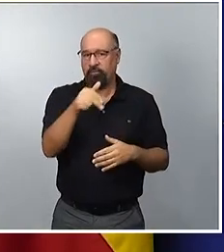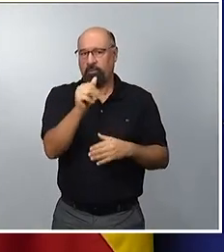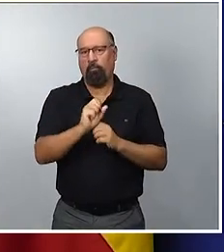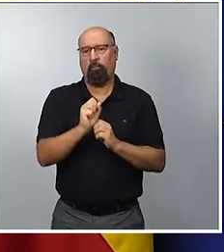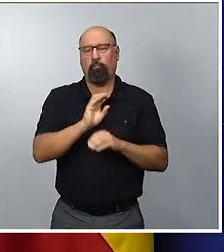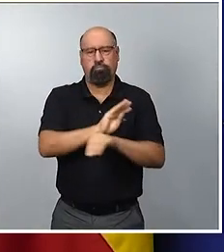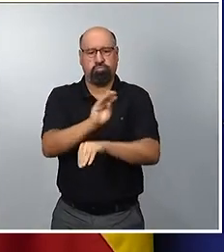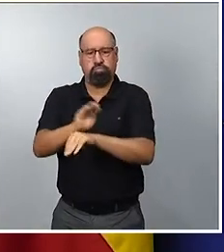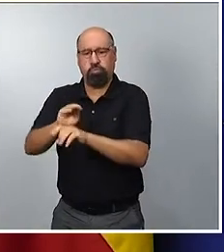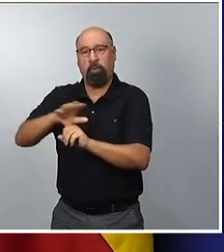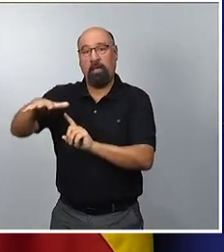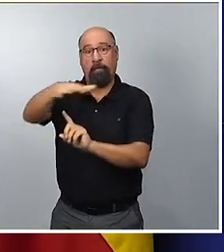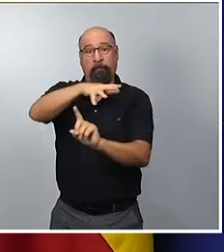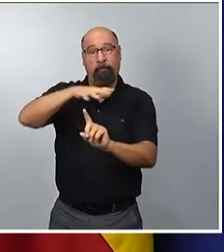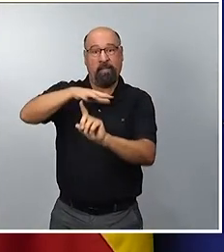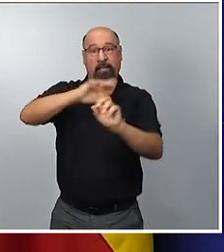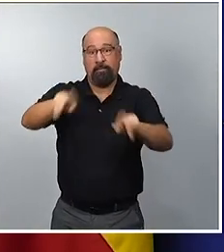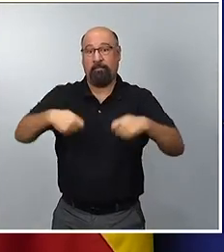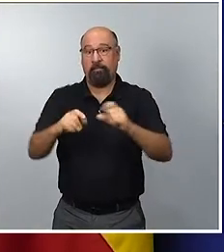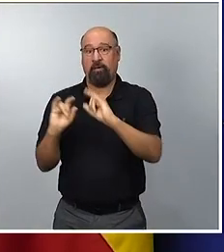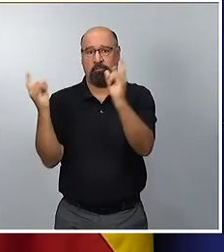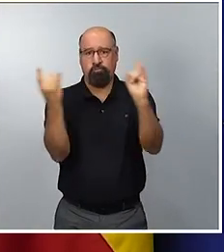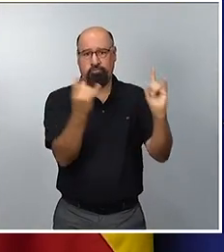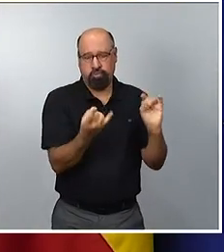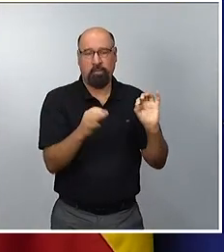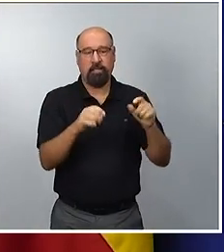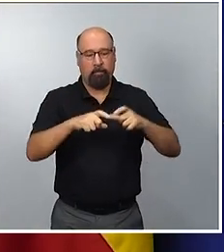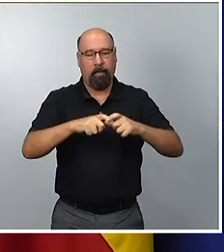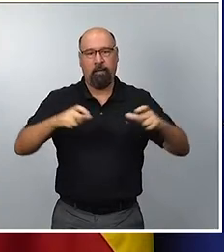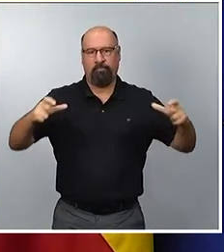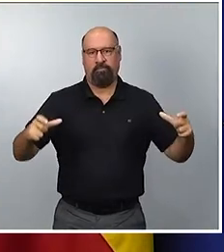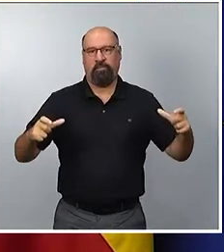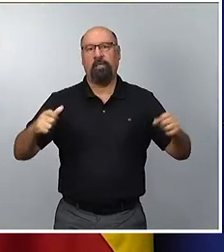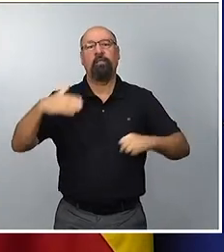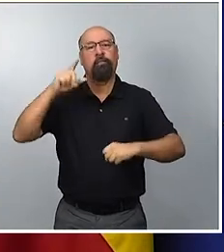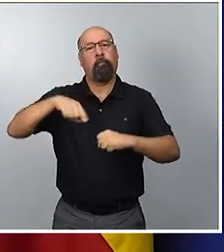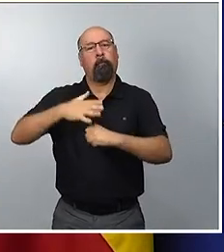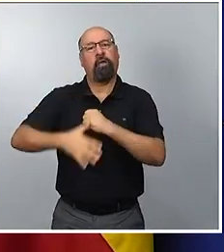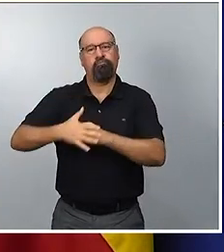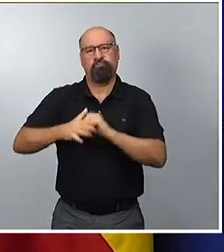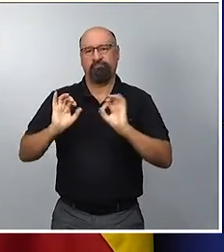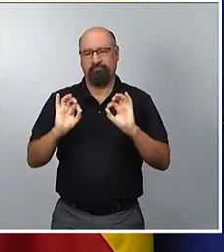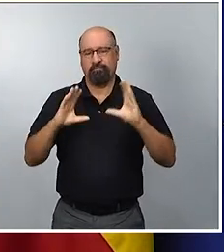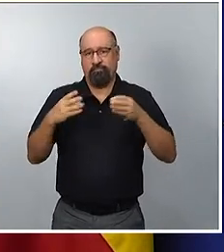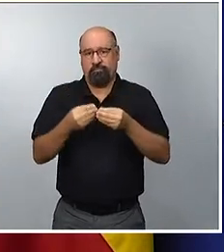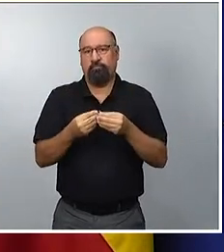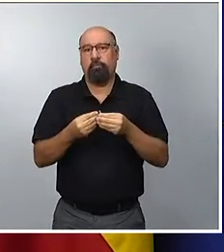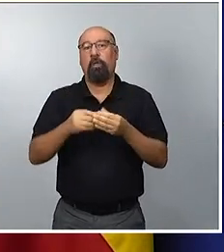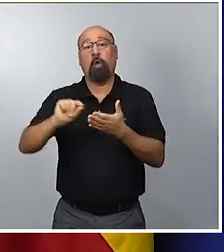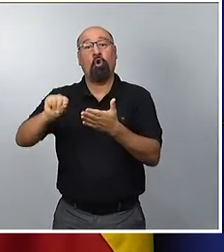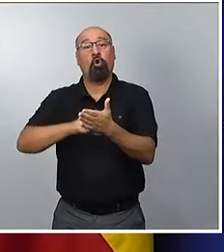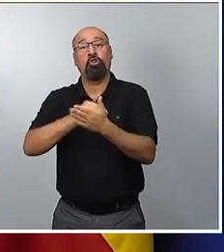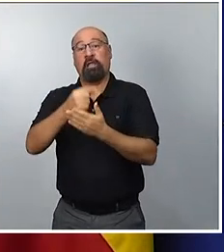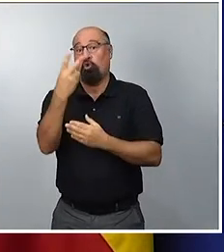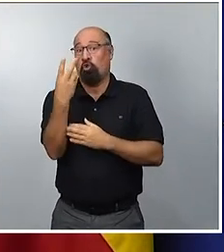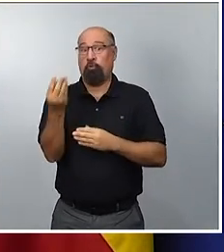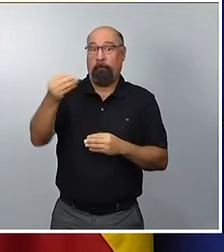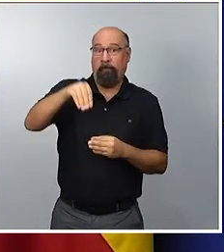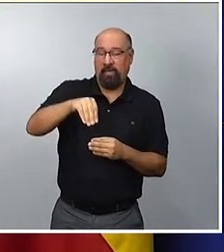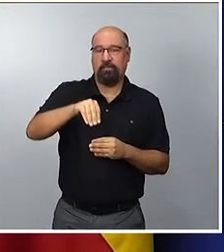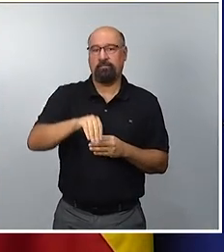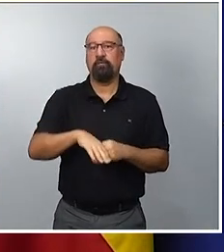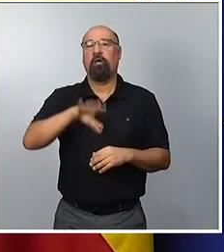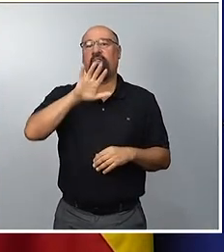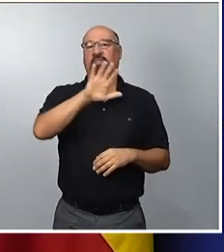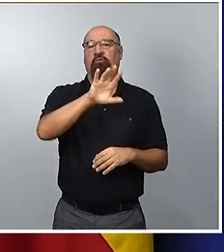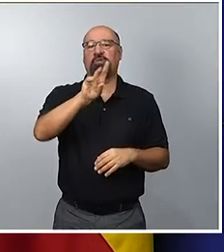las distintas líneas ferroviarias de ancho métrico y de las convencionales. Y dos contratos adicionales, con un total de 51 millones